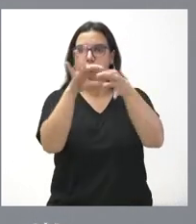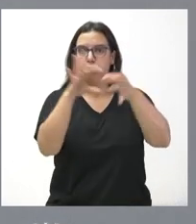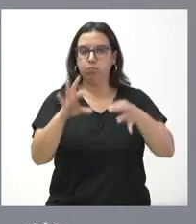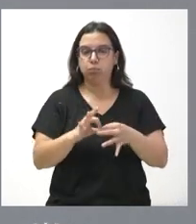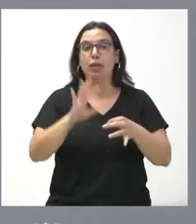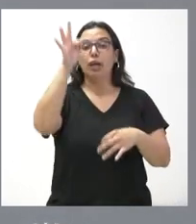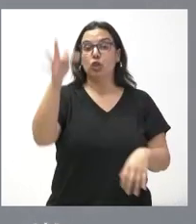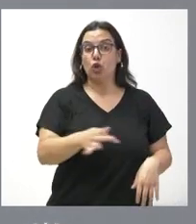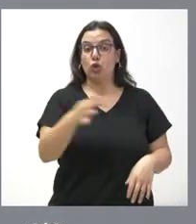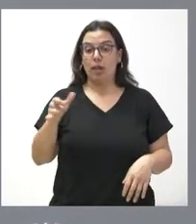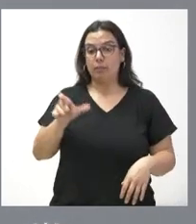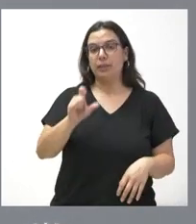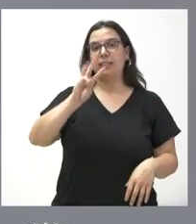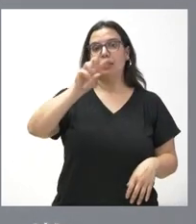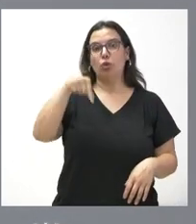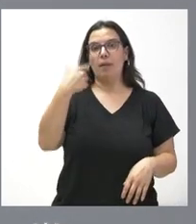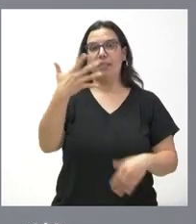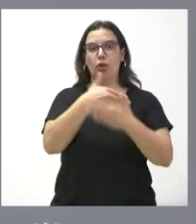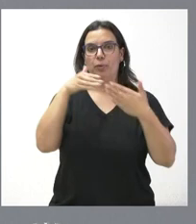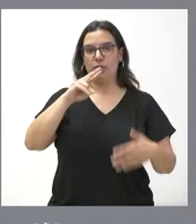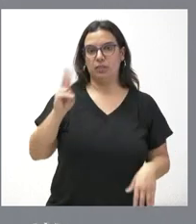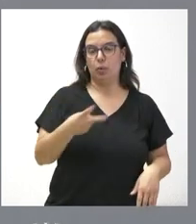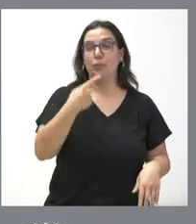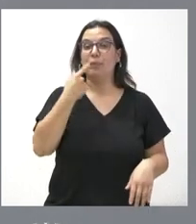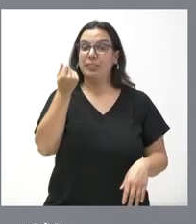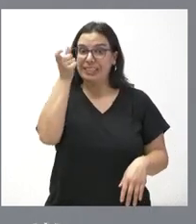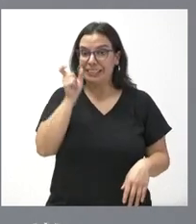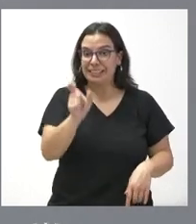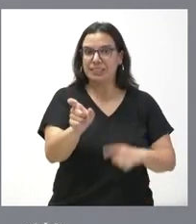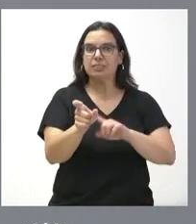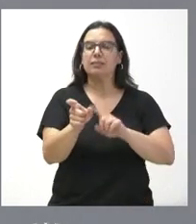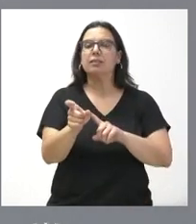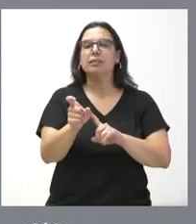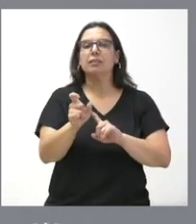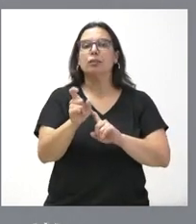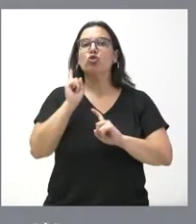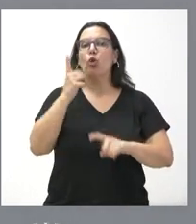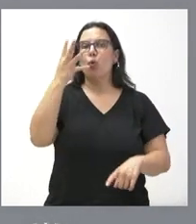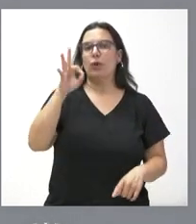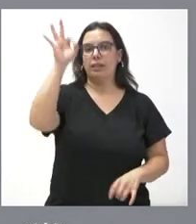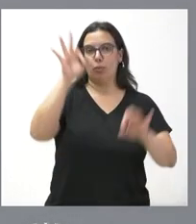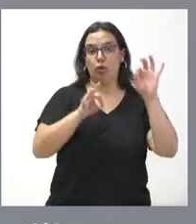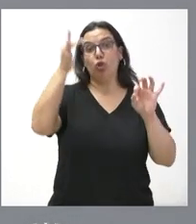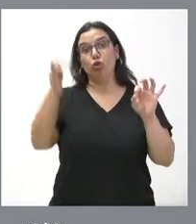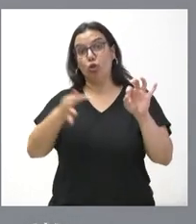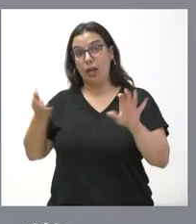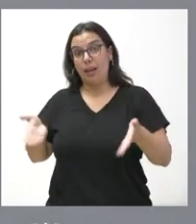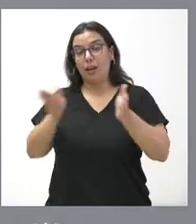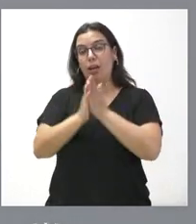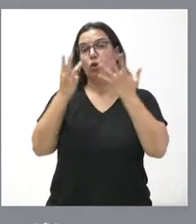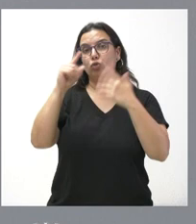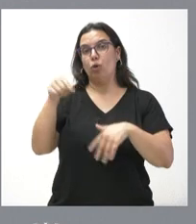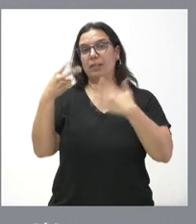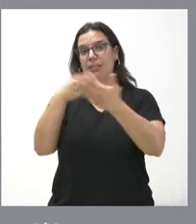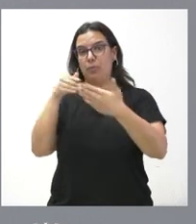el total de los 3,5 millones de euros. Como les digo, esta cifra es el 40%, el total son 8,7 millones de